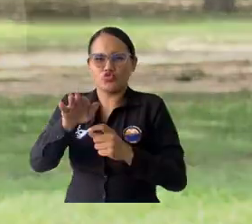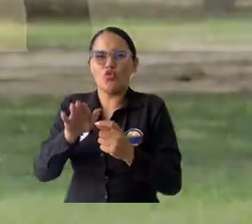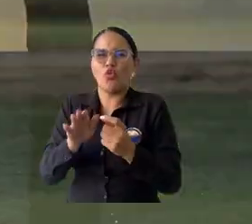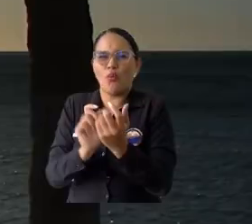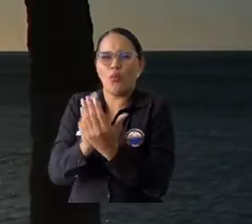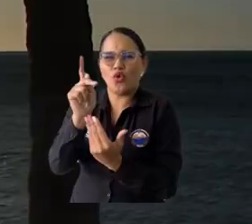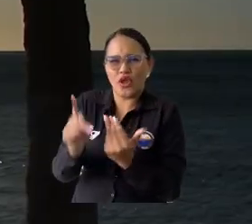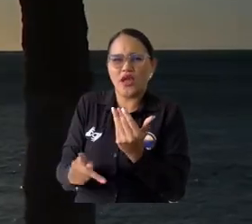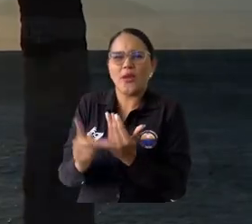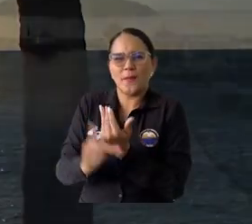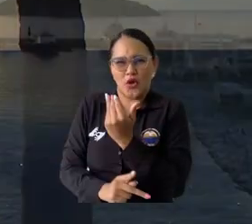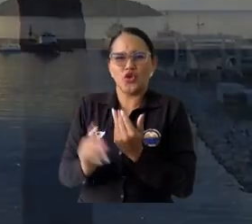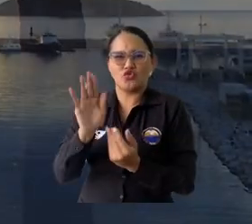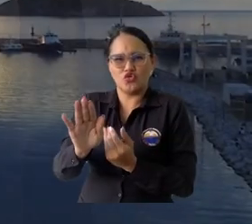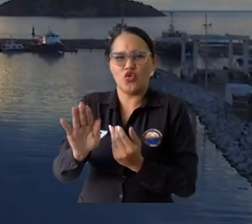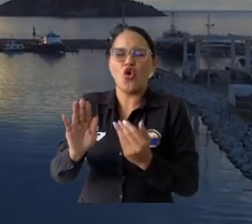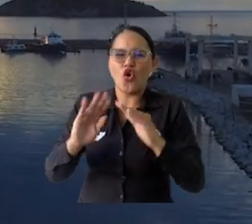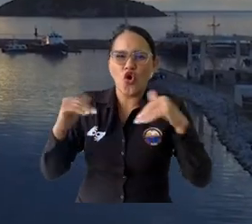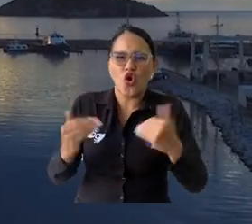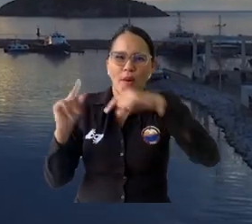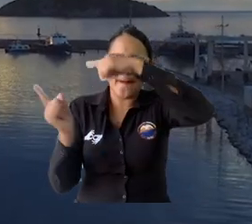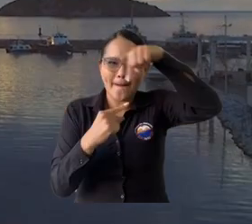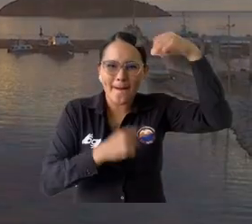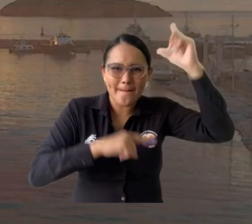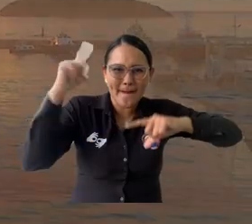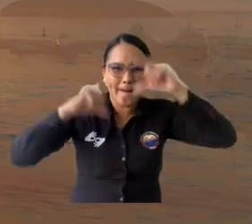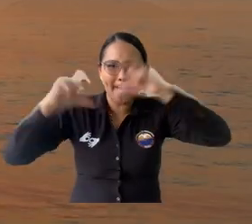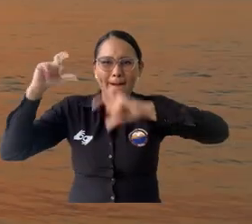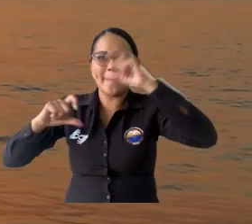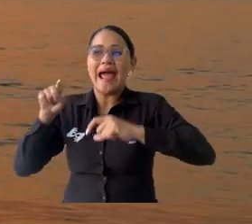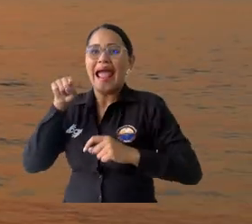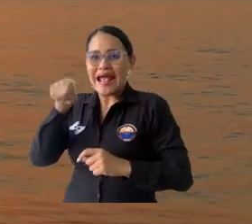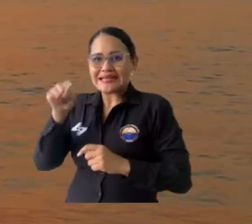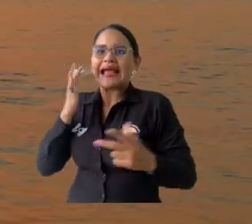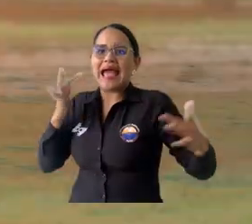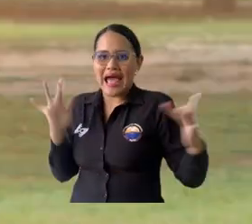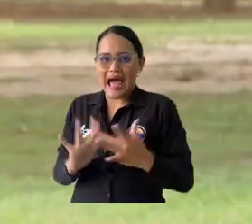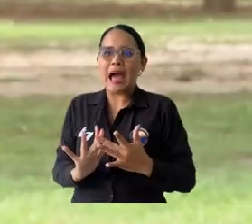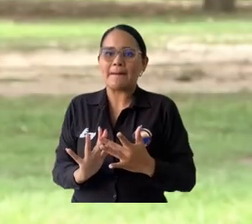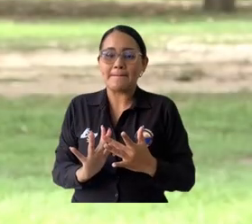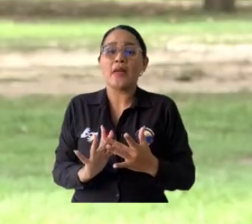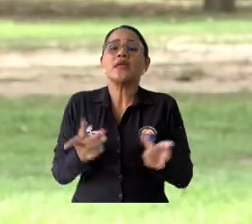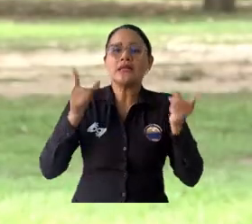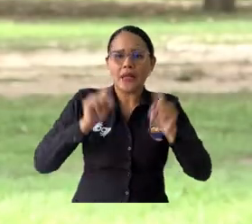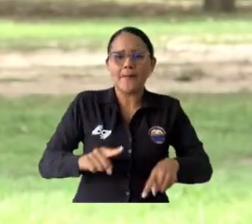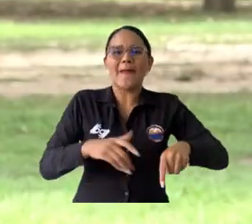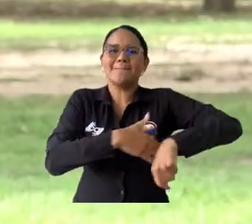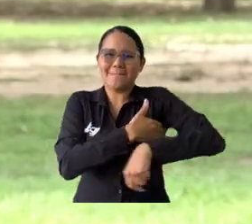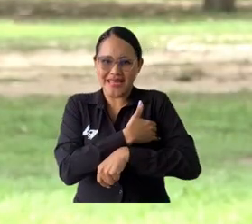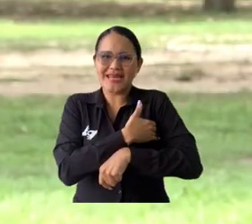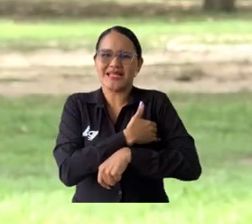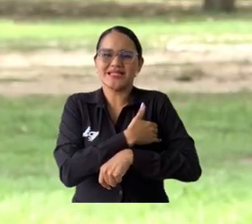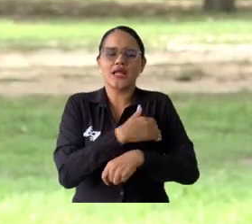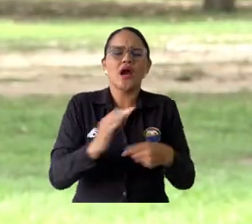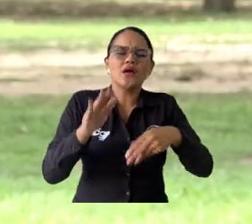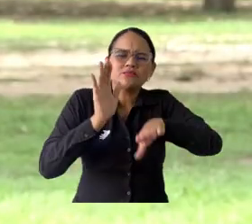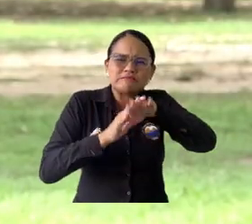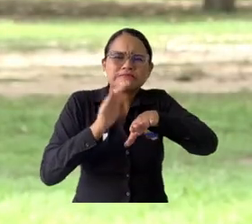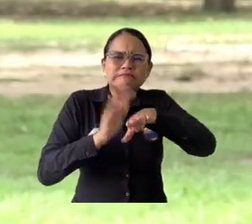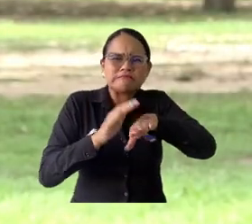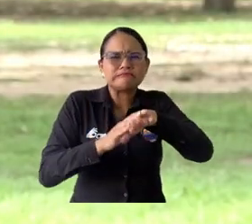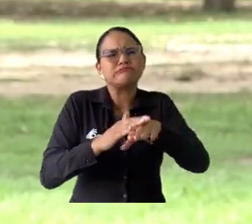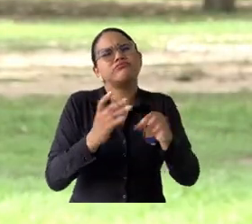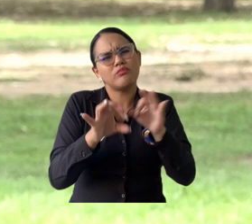programas relacionados con el turismo, en el caso del programa de Colegio Amigos del Turismo. También le planteamos a la Ministra la necesidad de contar con